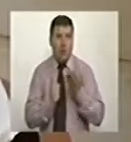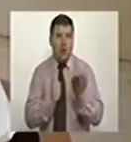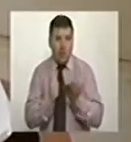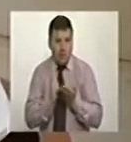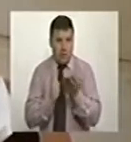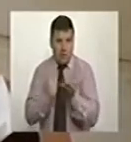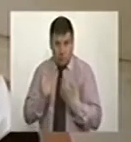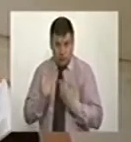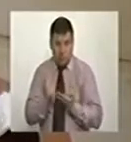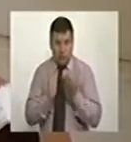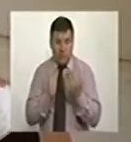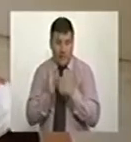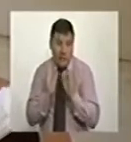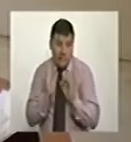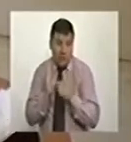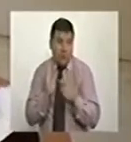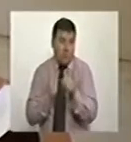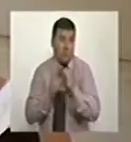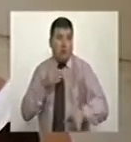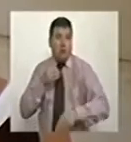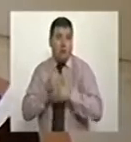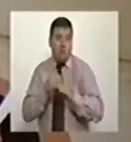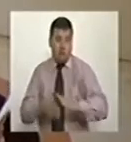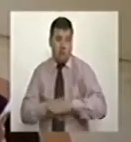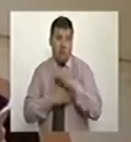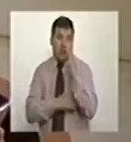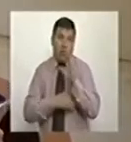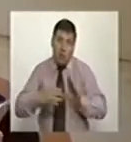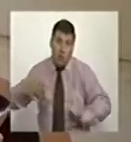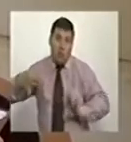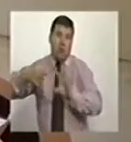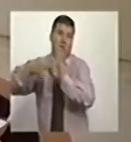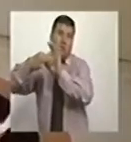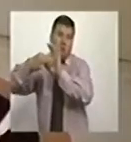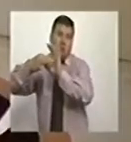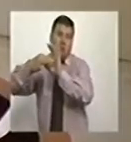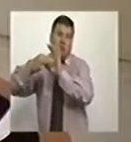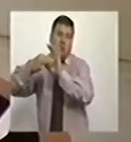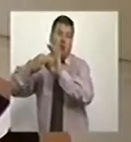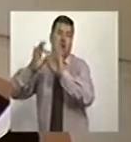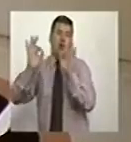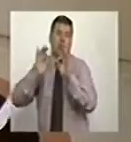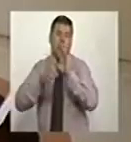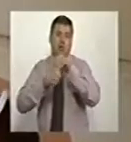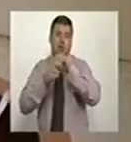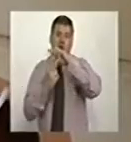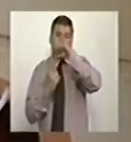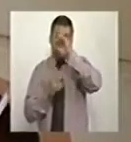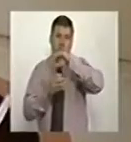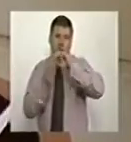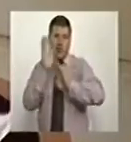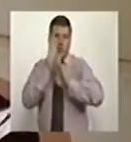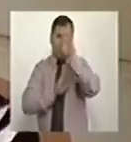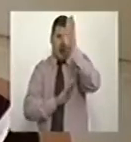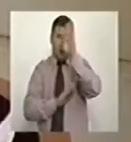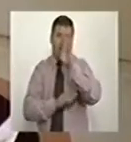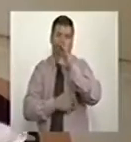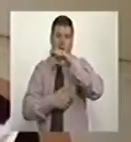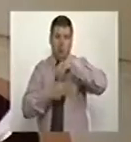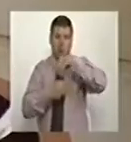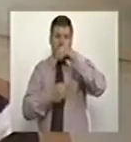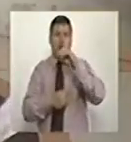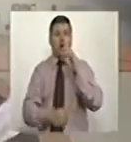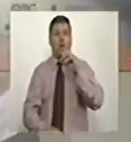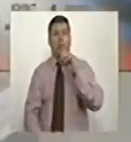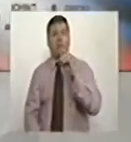aprueba la adhesión de la República de Colombia a la Convención de la Organización de la Cooperación y el Desarrollo Económico, la